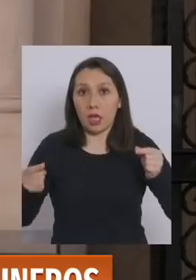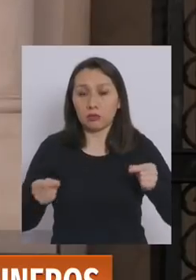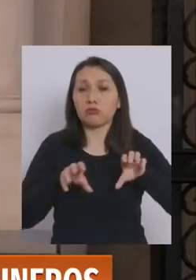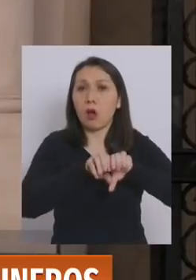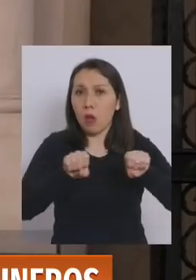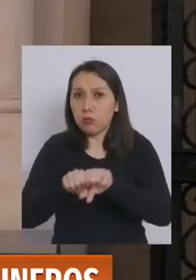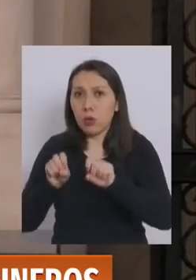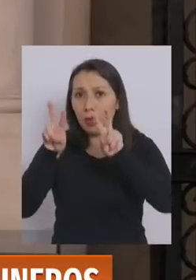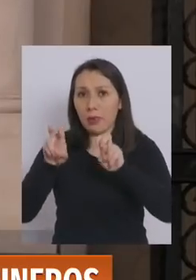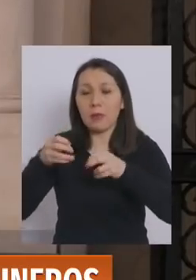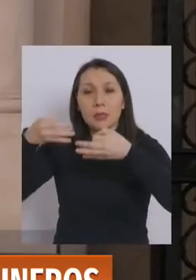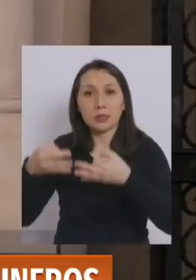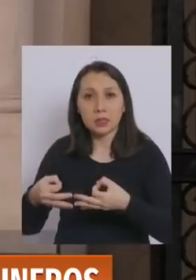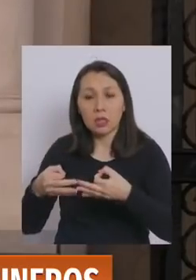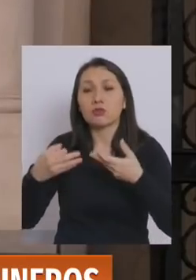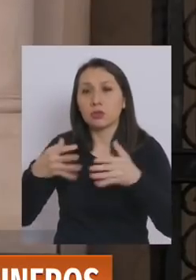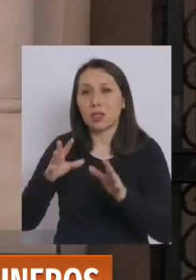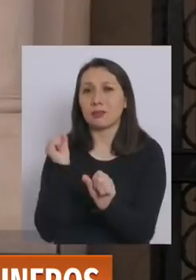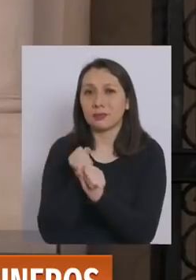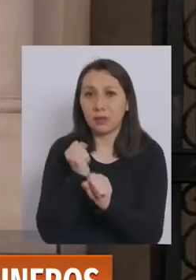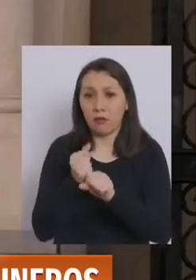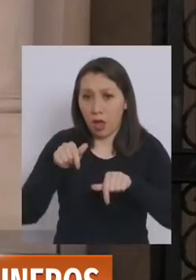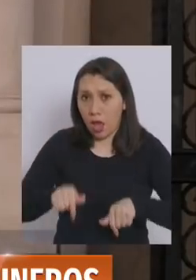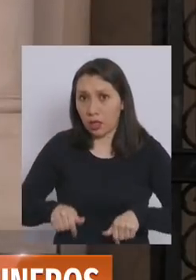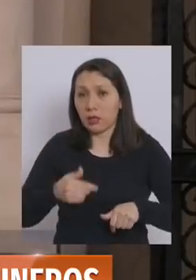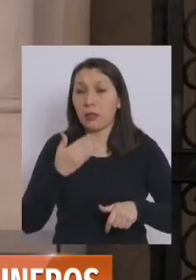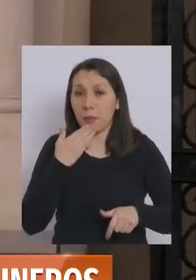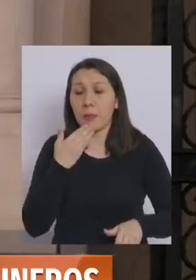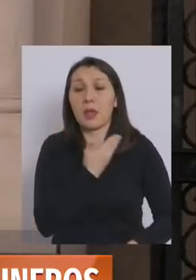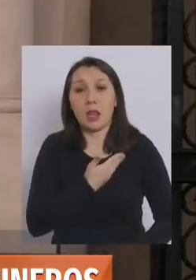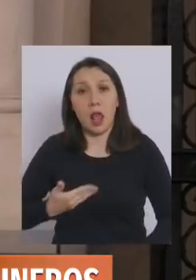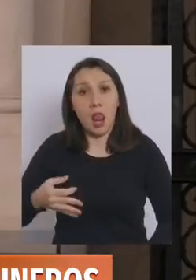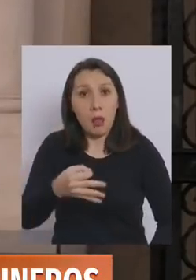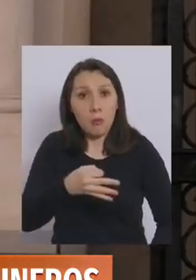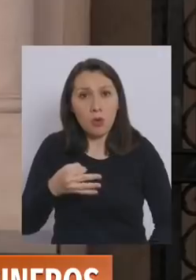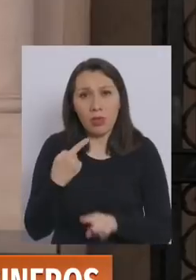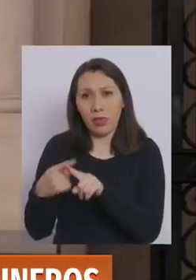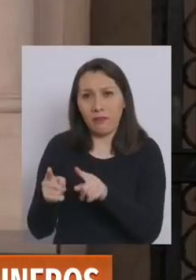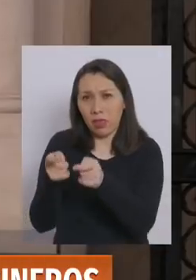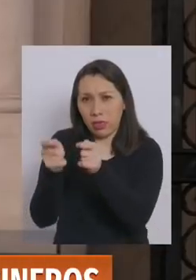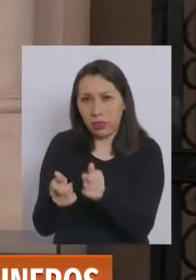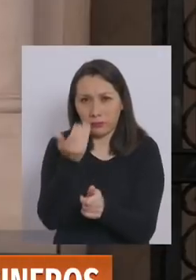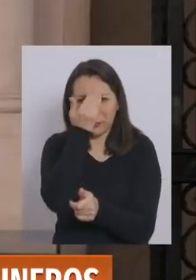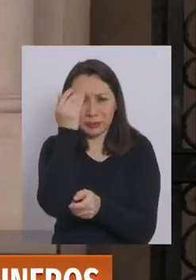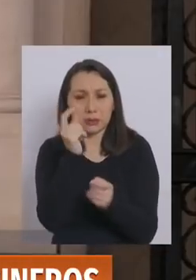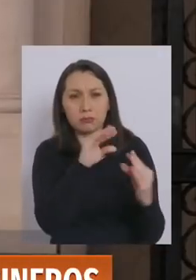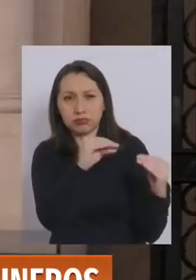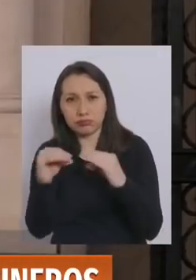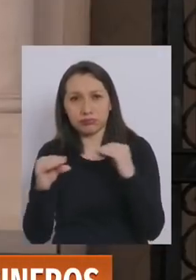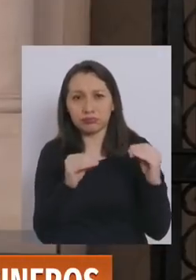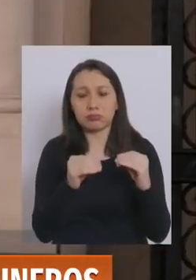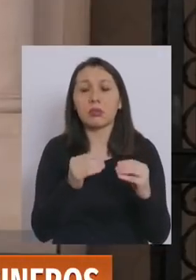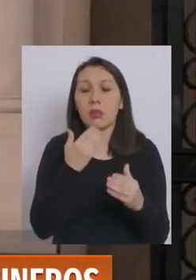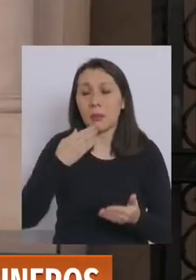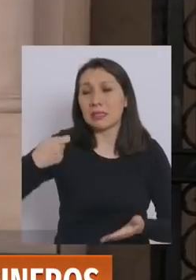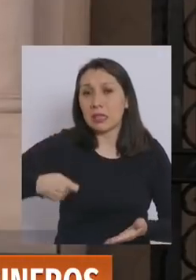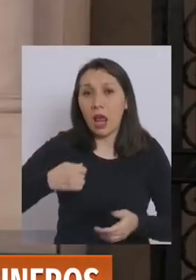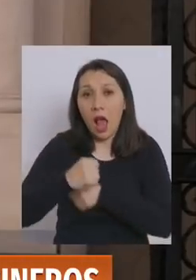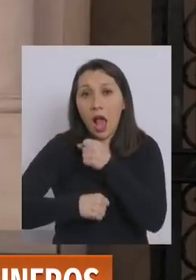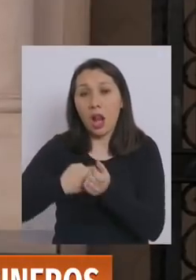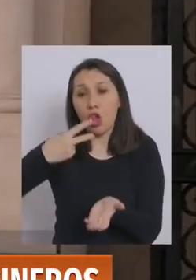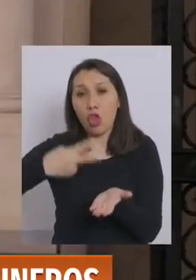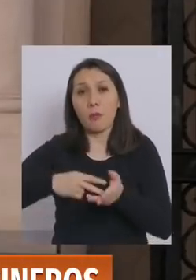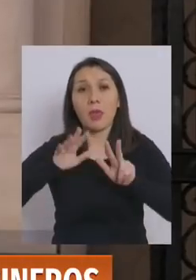llegaron acuerdos en materia de seguridad, se han hecho trabajos acá mismo, en La Moneda, con distintos expertos, se han hecho trabajos también en el mismo Senado. Desde el año